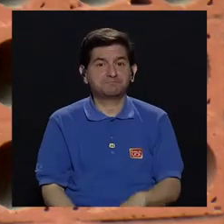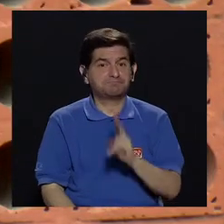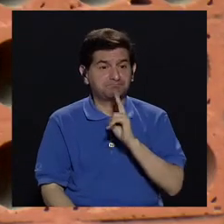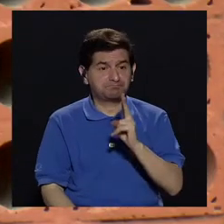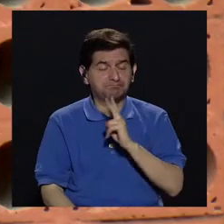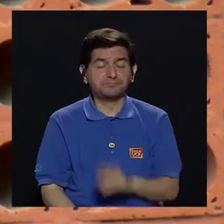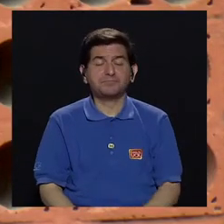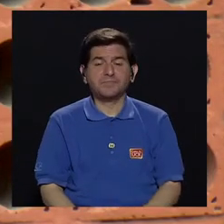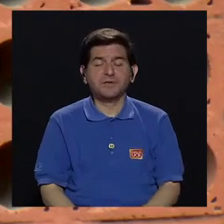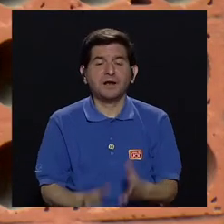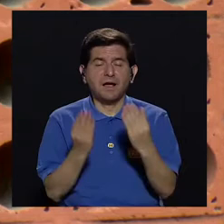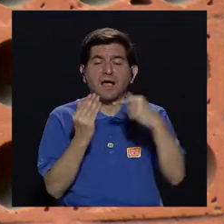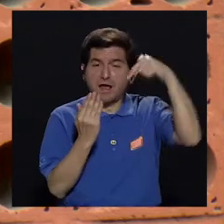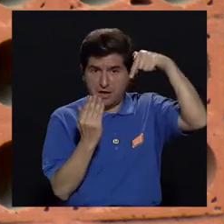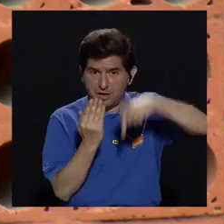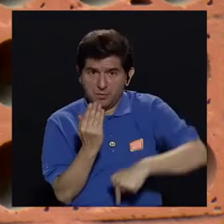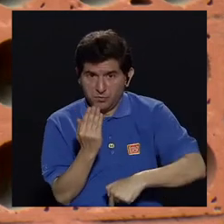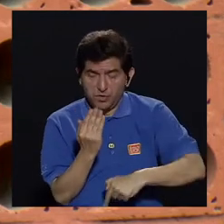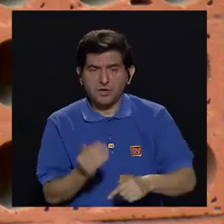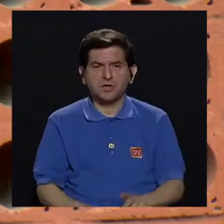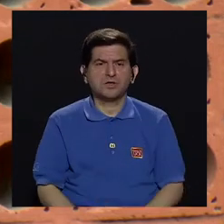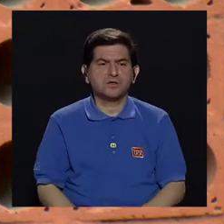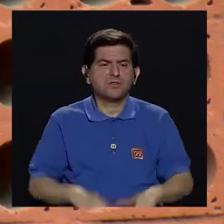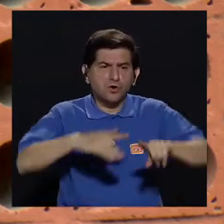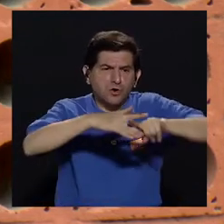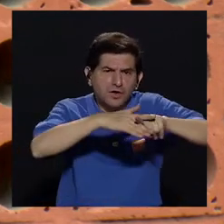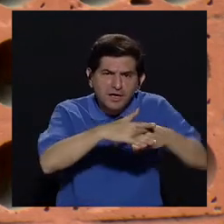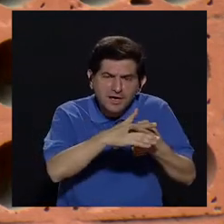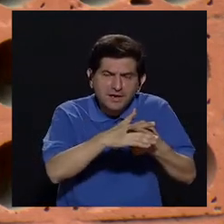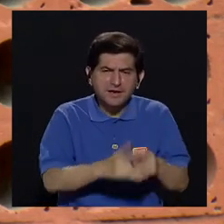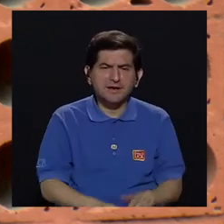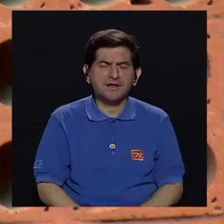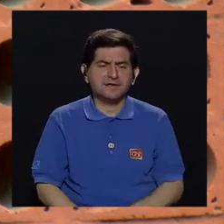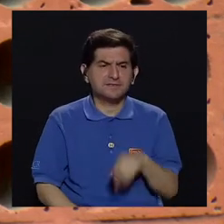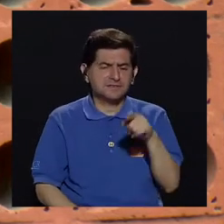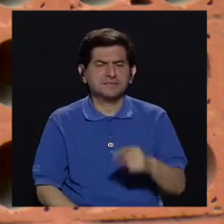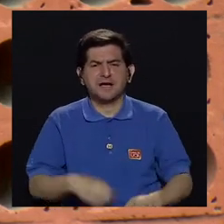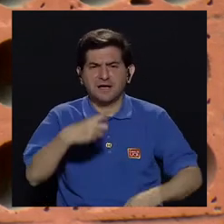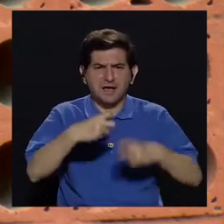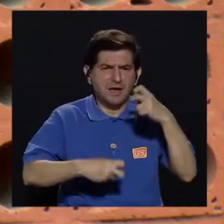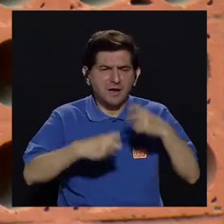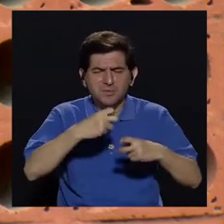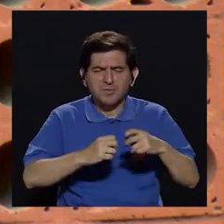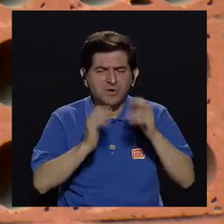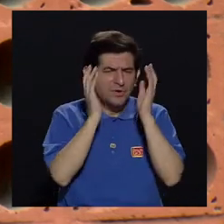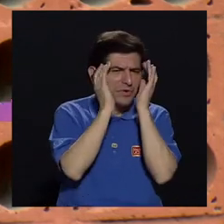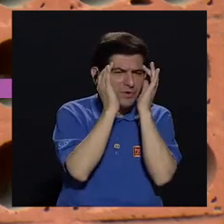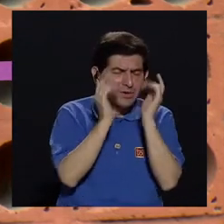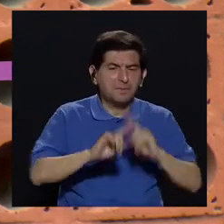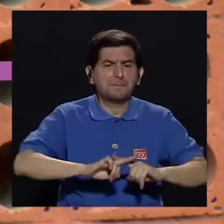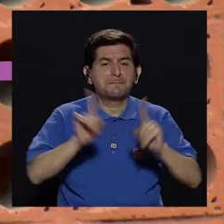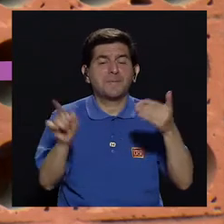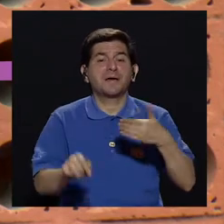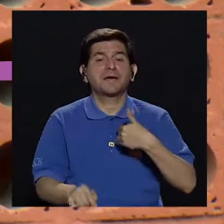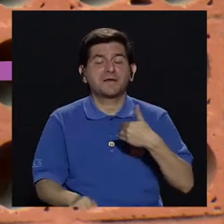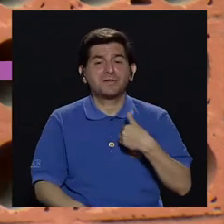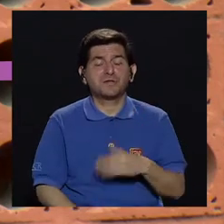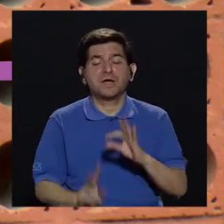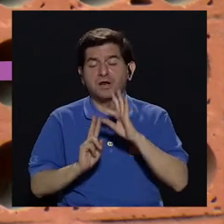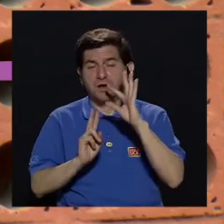pánico. Si bien es cierto, los ataques de pánico son, nacen en el tronco de los trastornos de ansiedad,